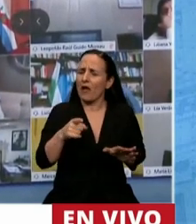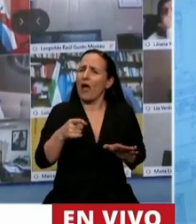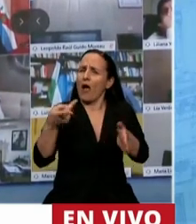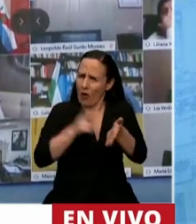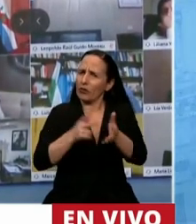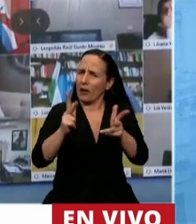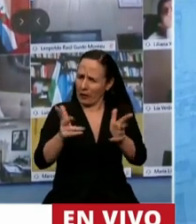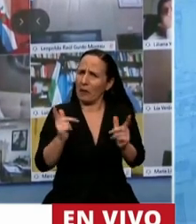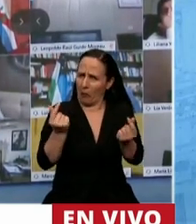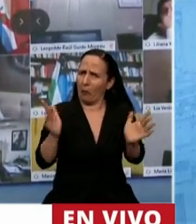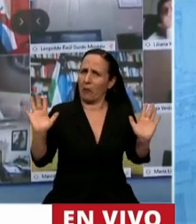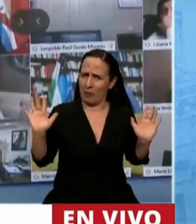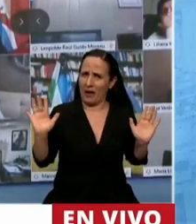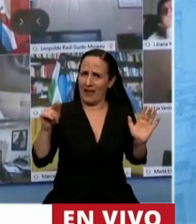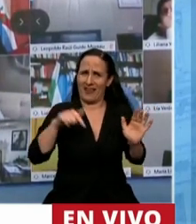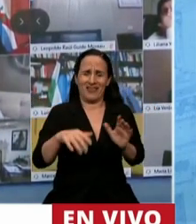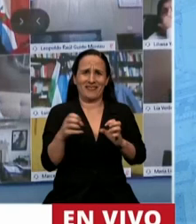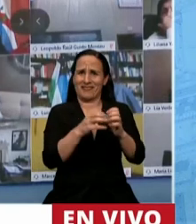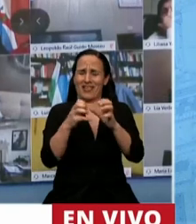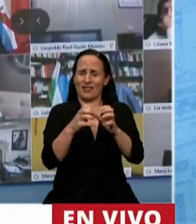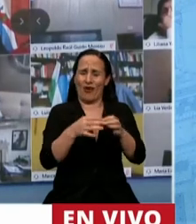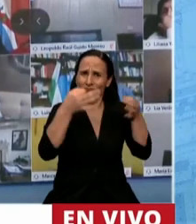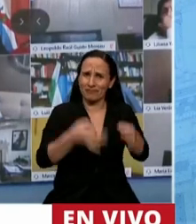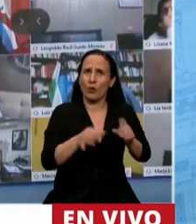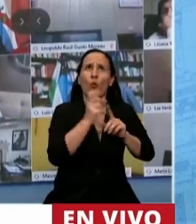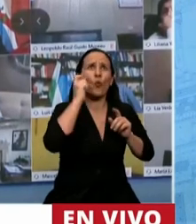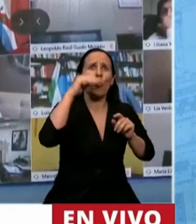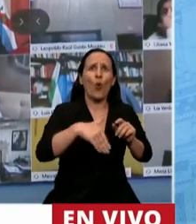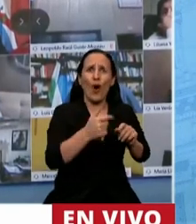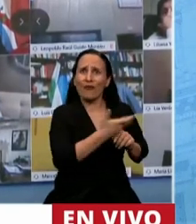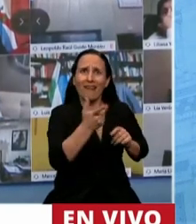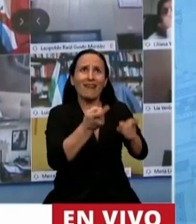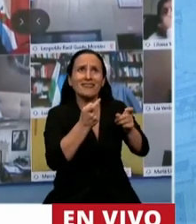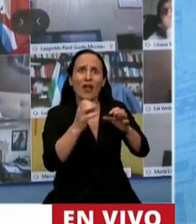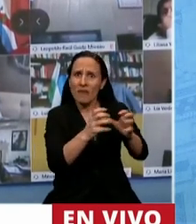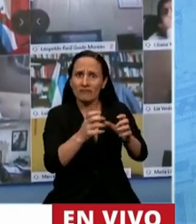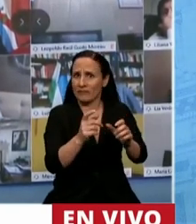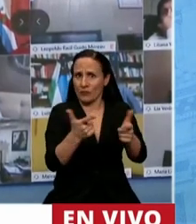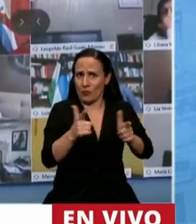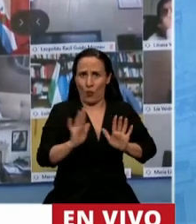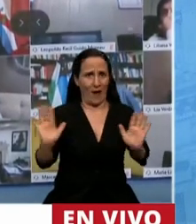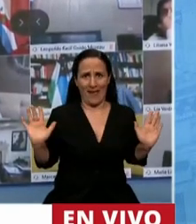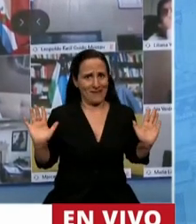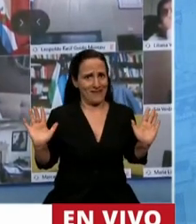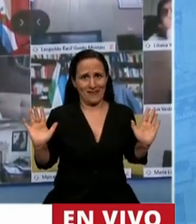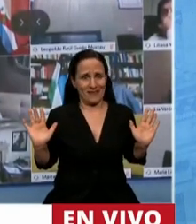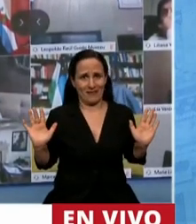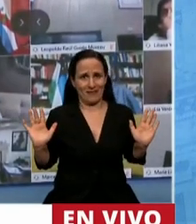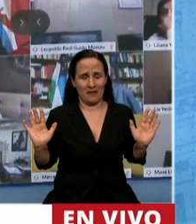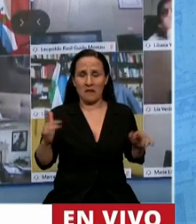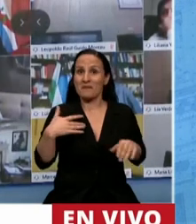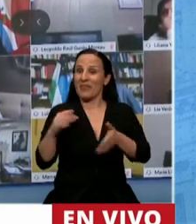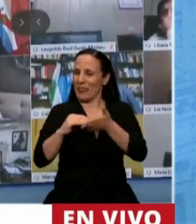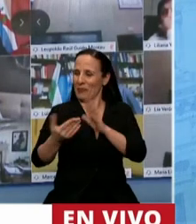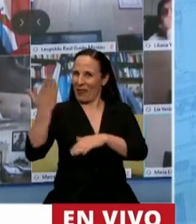una vez más en que esta es una sesión en minoría donde no se reúne el quórum reglamentario. Tomo las palabras de uno de los